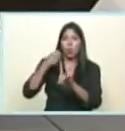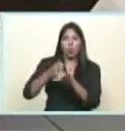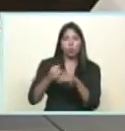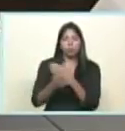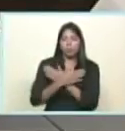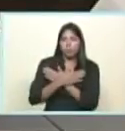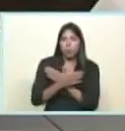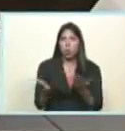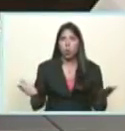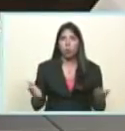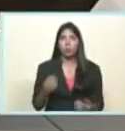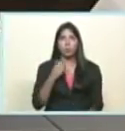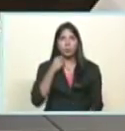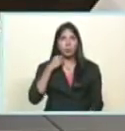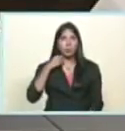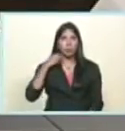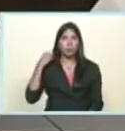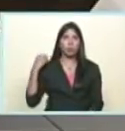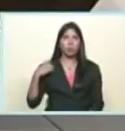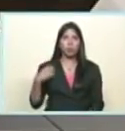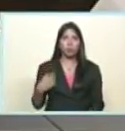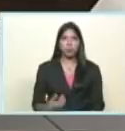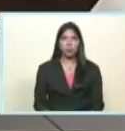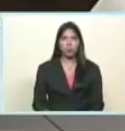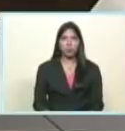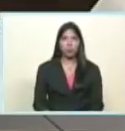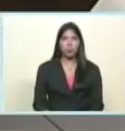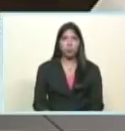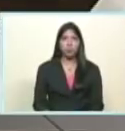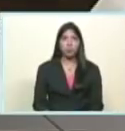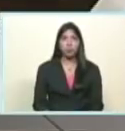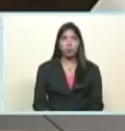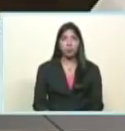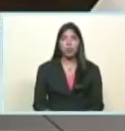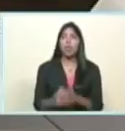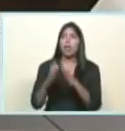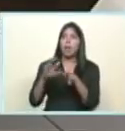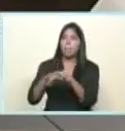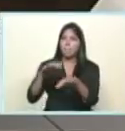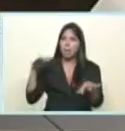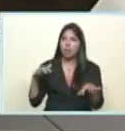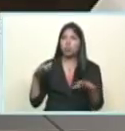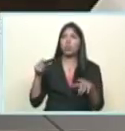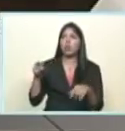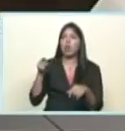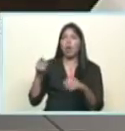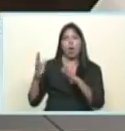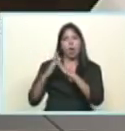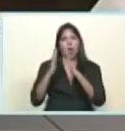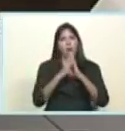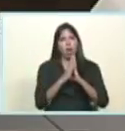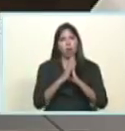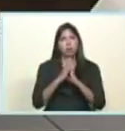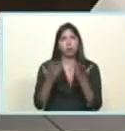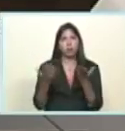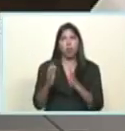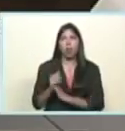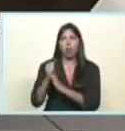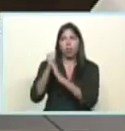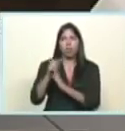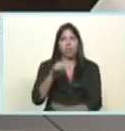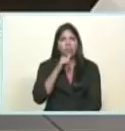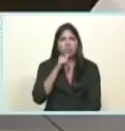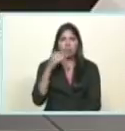la solidaridad y para el amor. Y el resto de los hogares, la gran mayoría son dirigidos por mujeres. Los hogares en nuestras